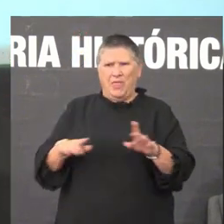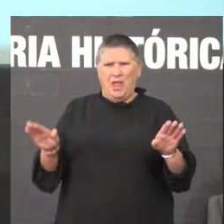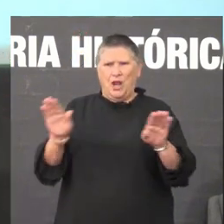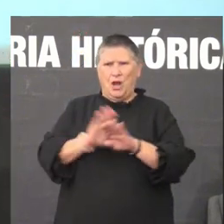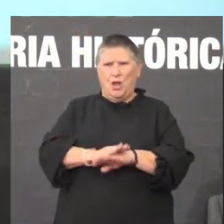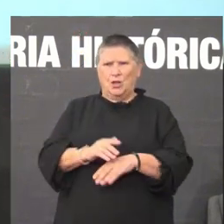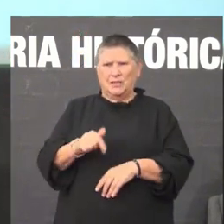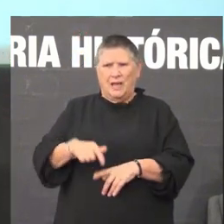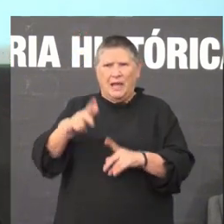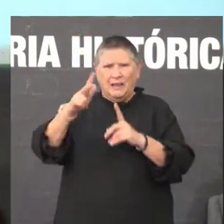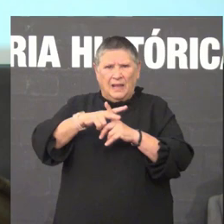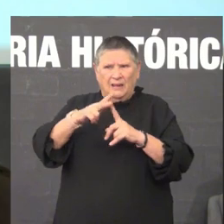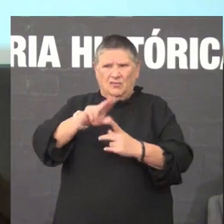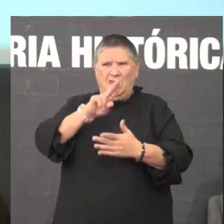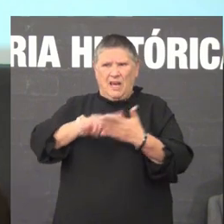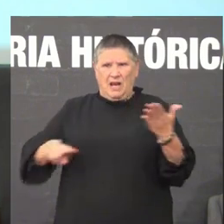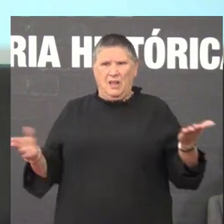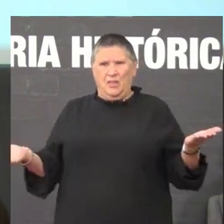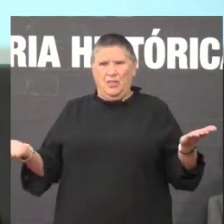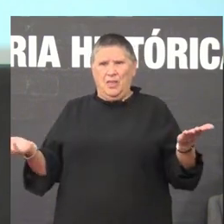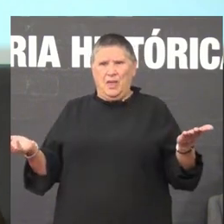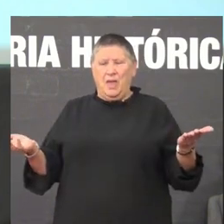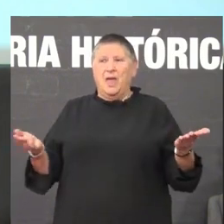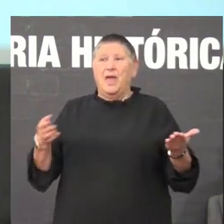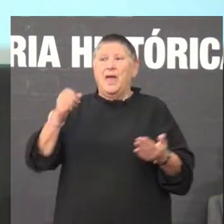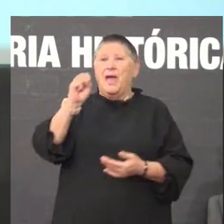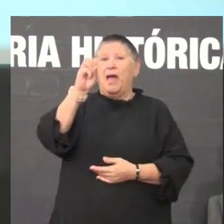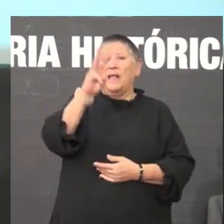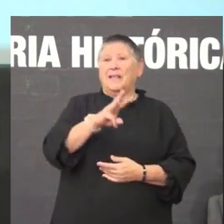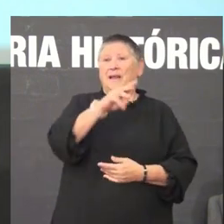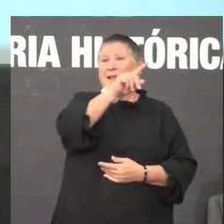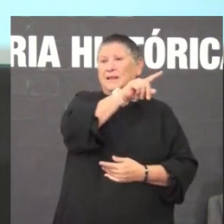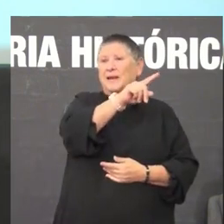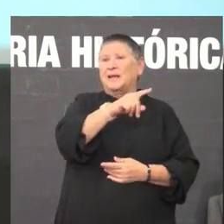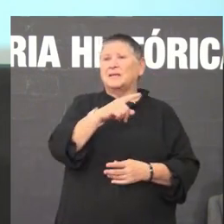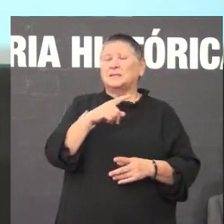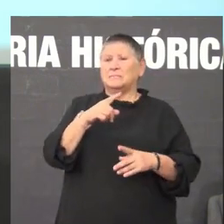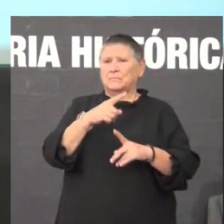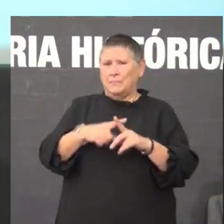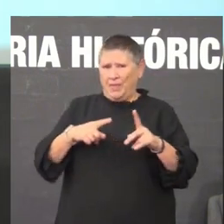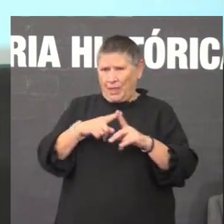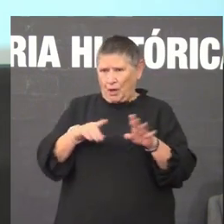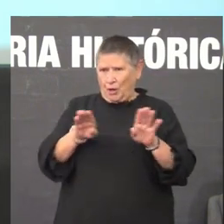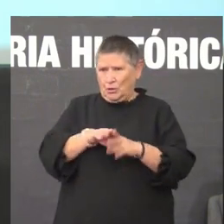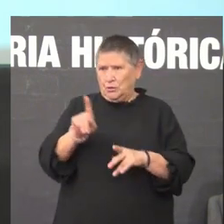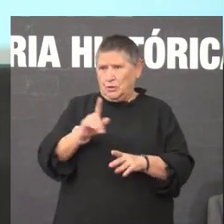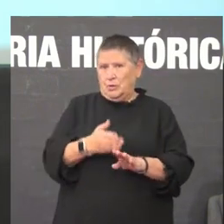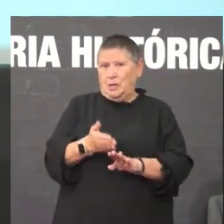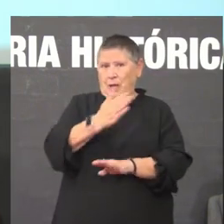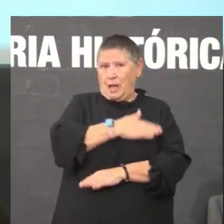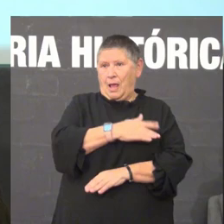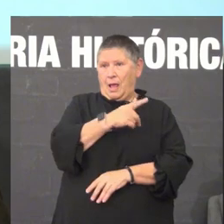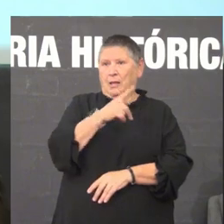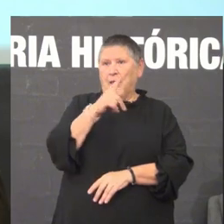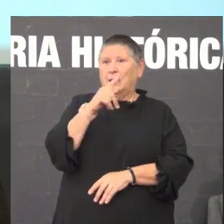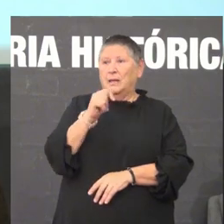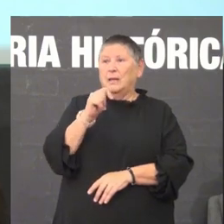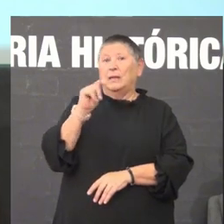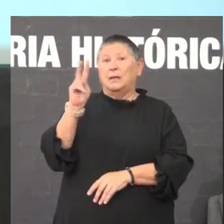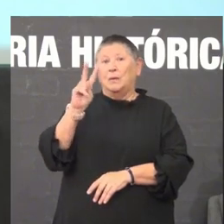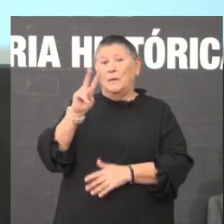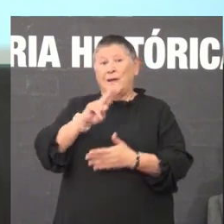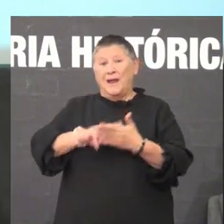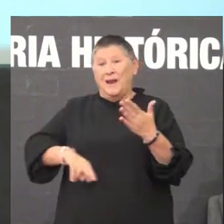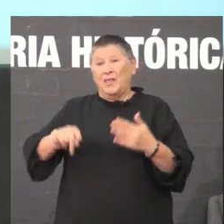é na TVG Antena 3 emitiría Harry Potter despois da medianoite pero están tolos non? a TVG porque un pouco temo lo que